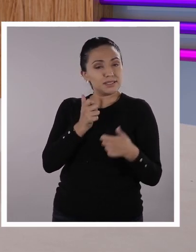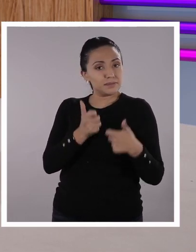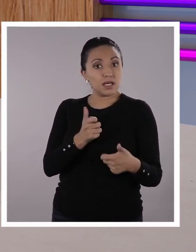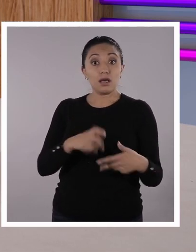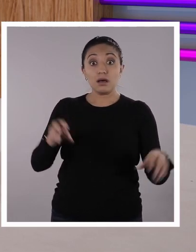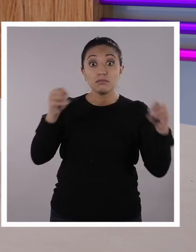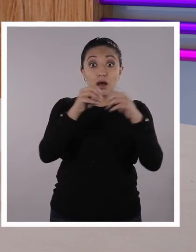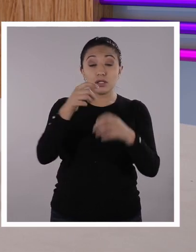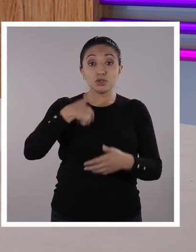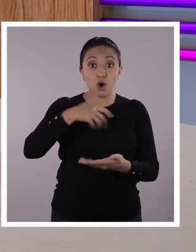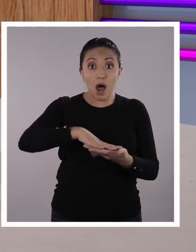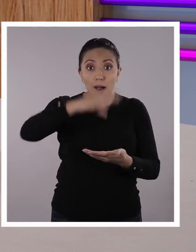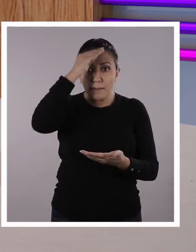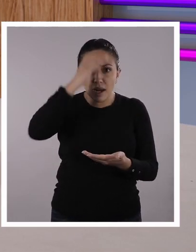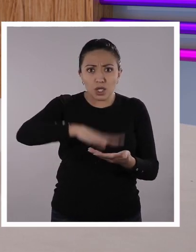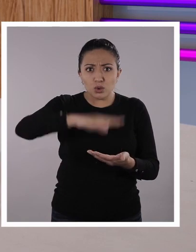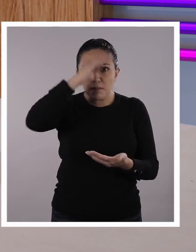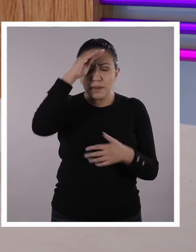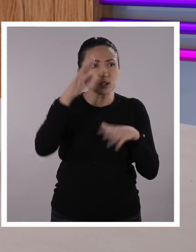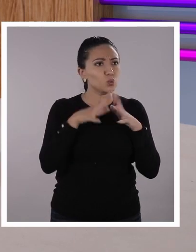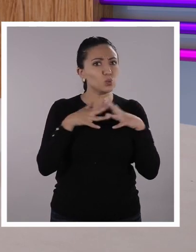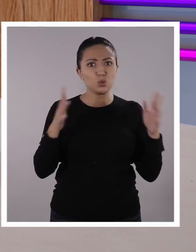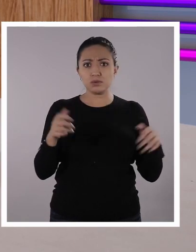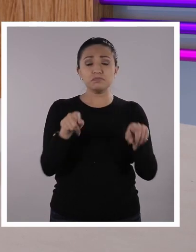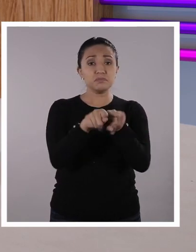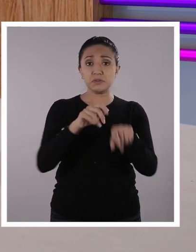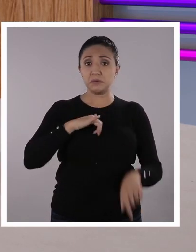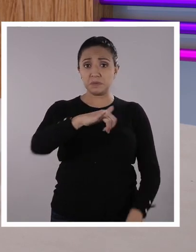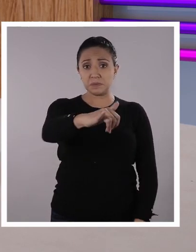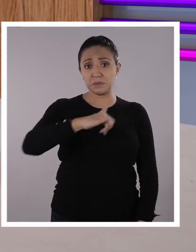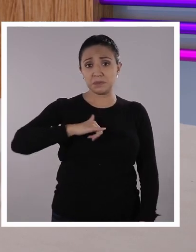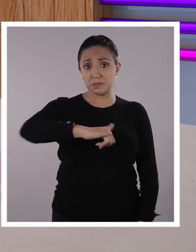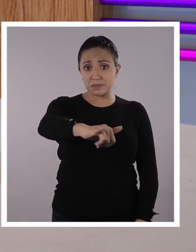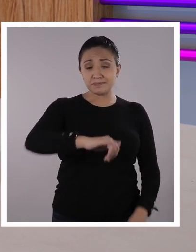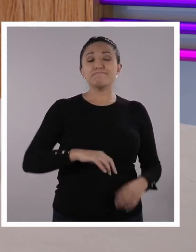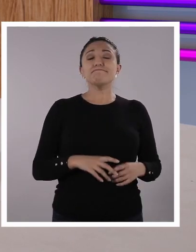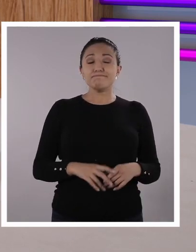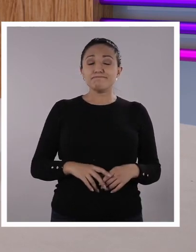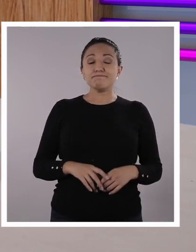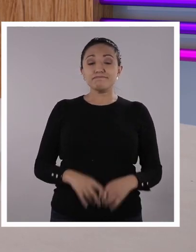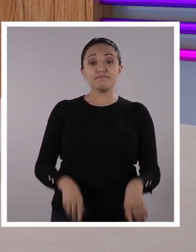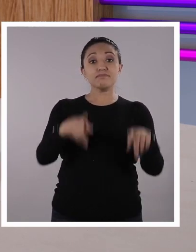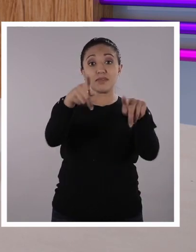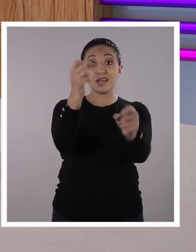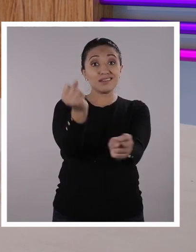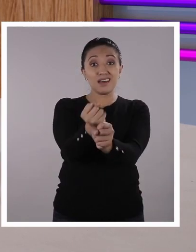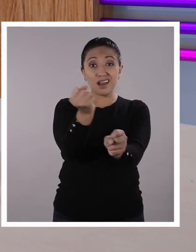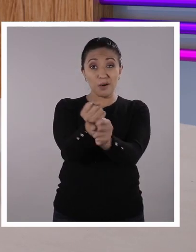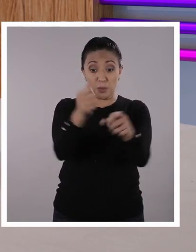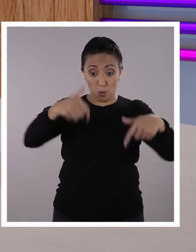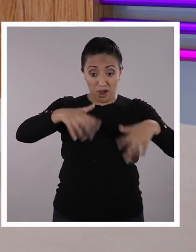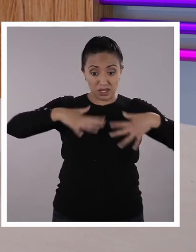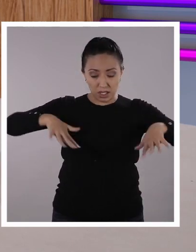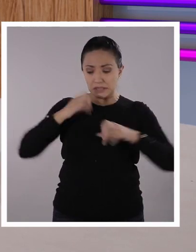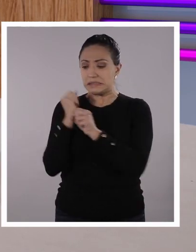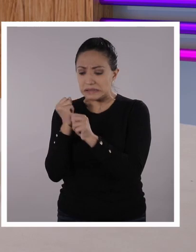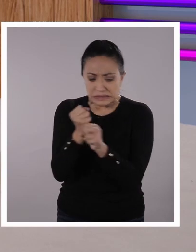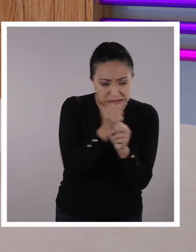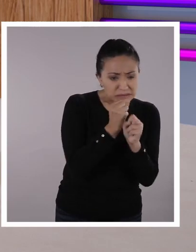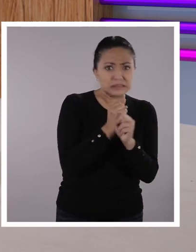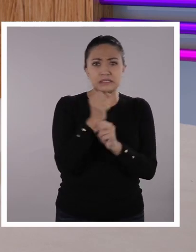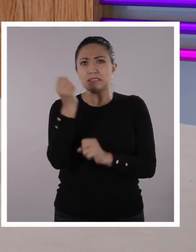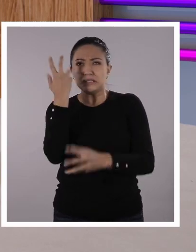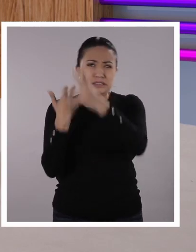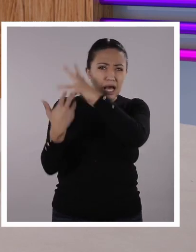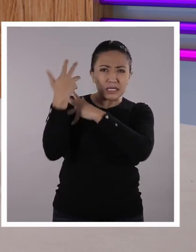enriquece mucho porque aprendo muchas cosas, al igual que ustedes. Recuerden que todo el trabajo que está aquí inmerso, todo lo que está